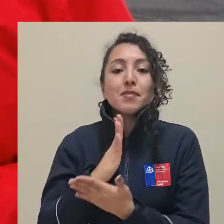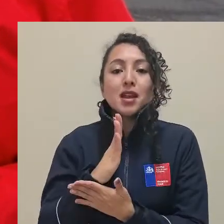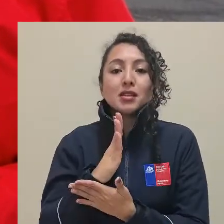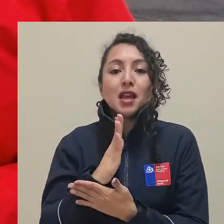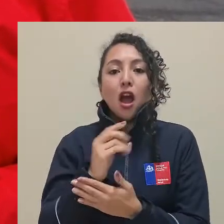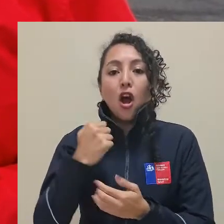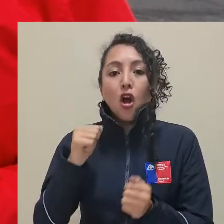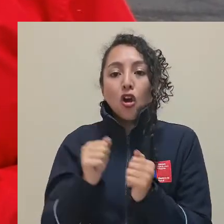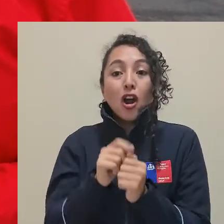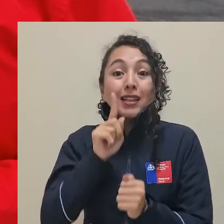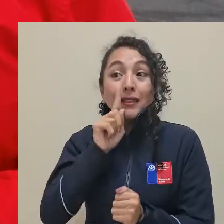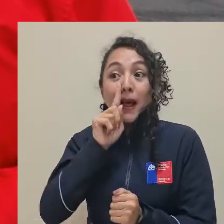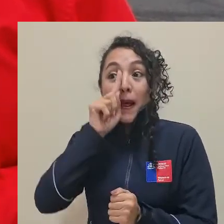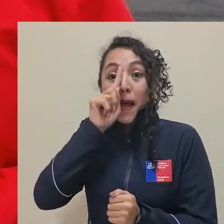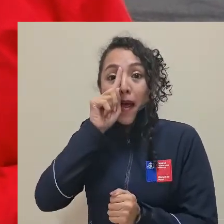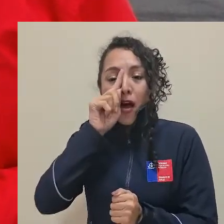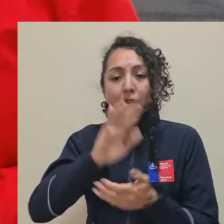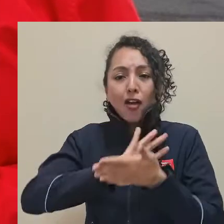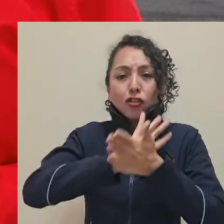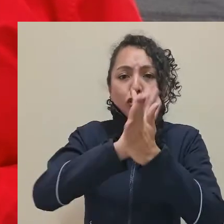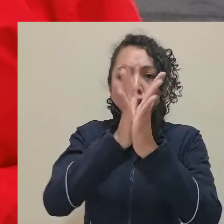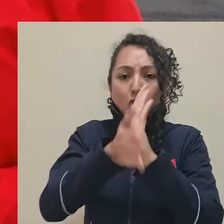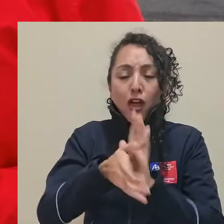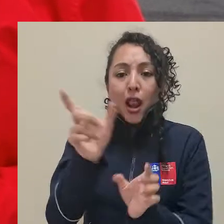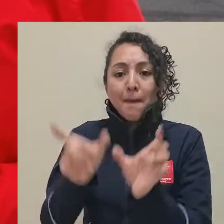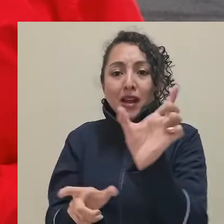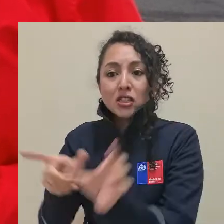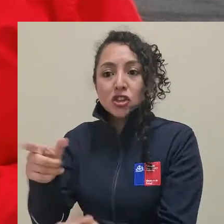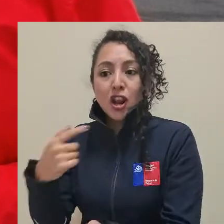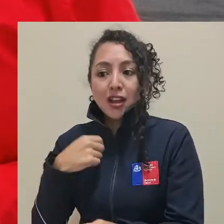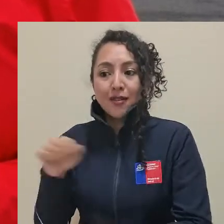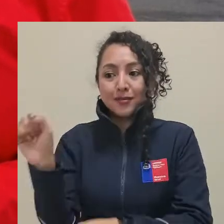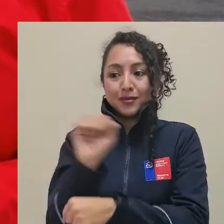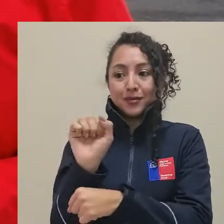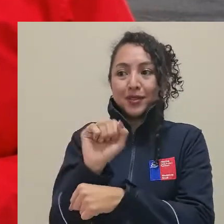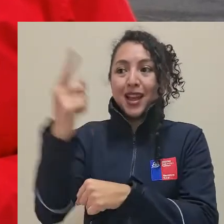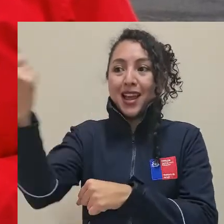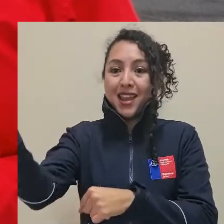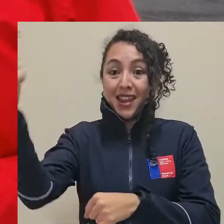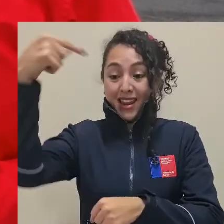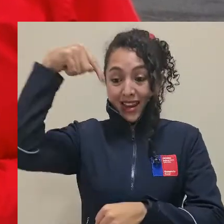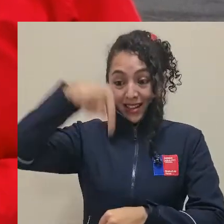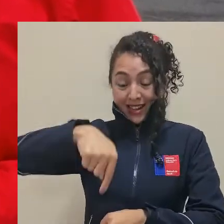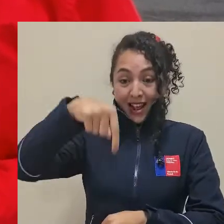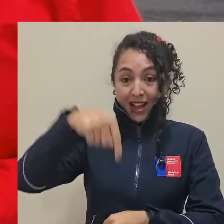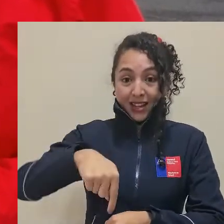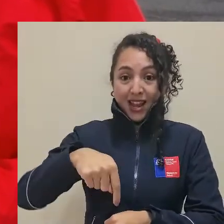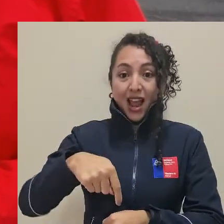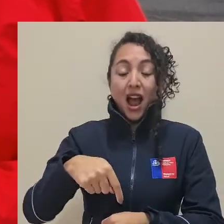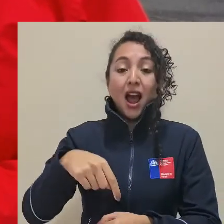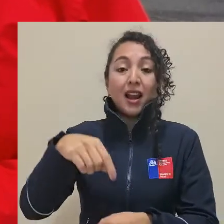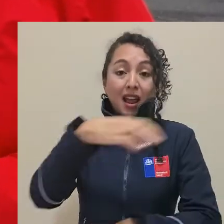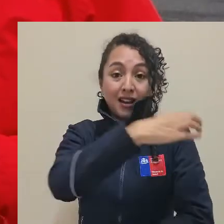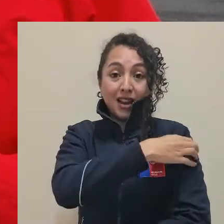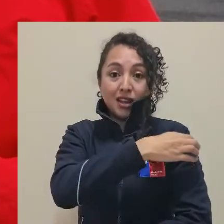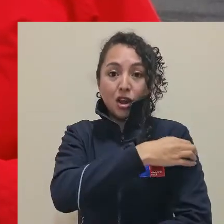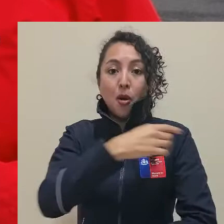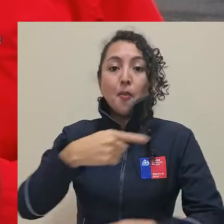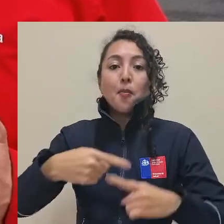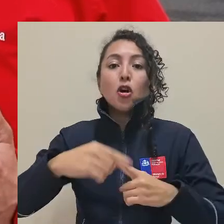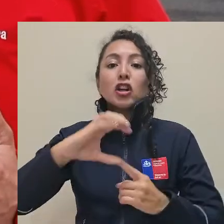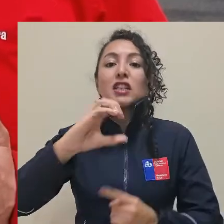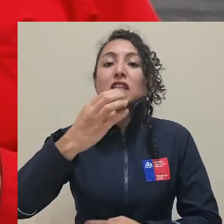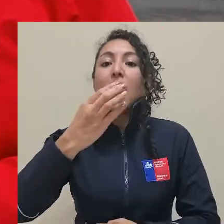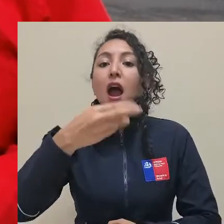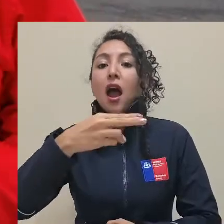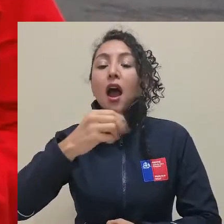hoy comenzamos con el testeo masivo a todos los transportistas que ingresen a nuestra región a través de los